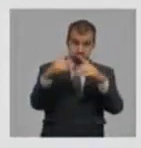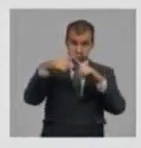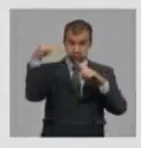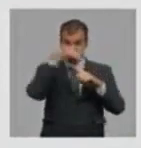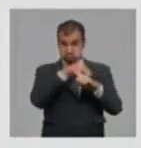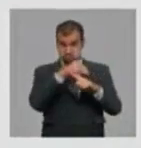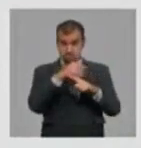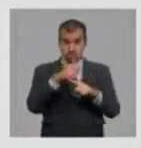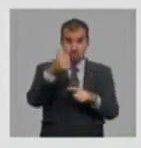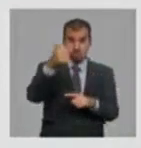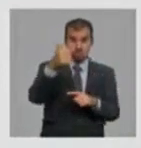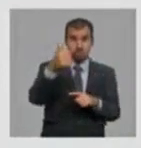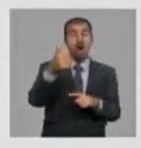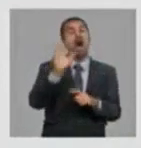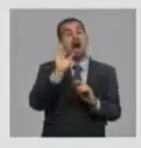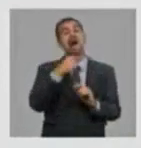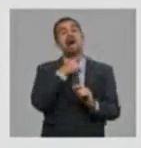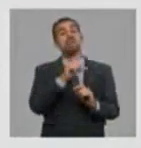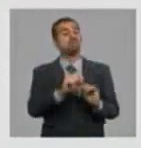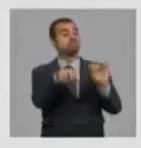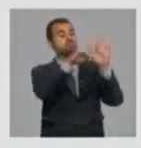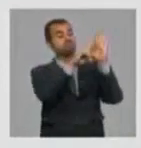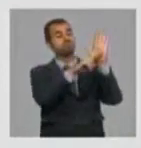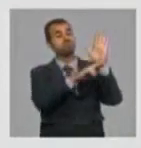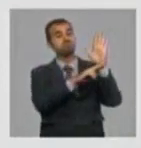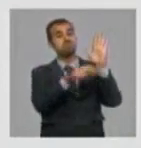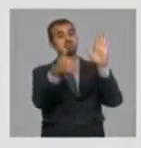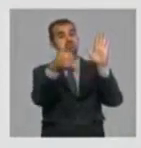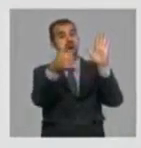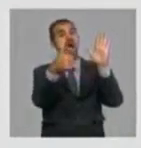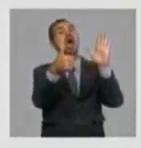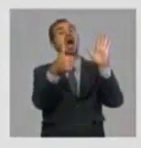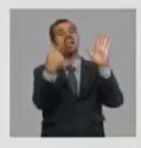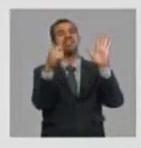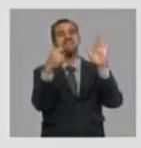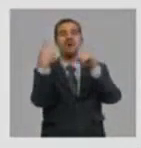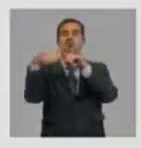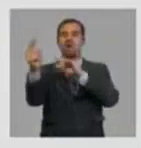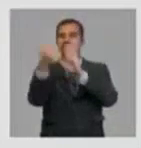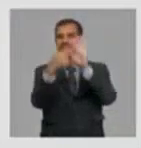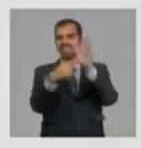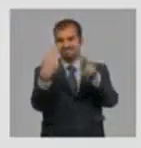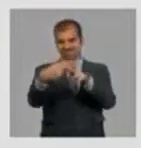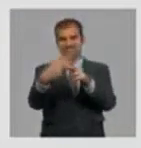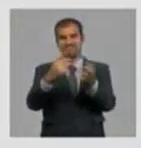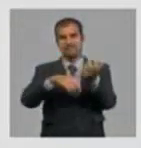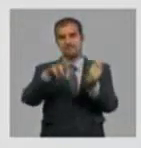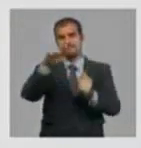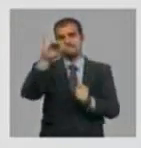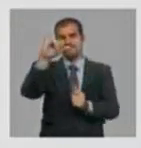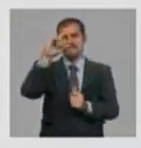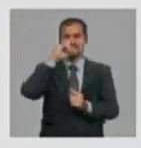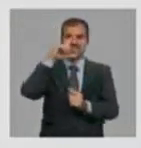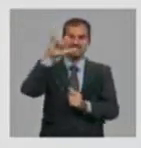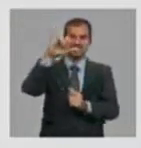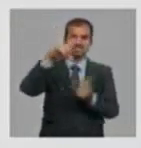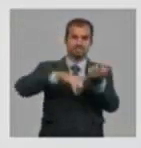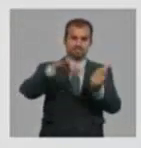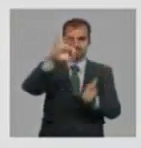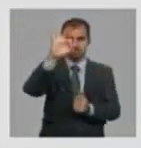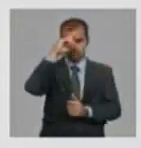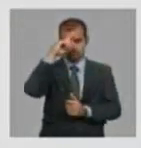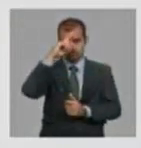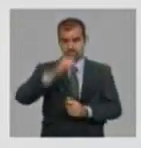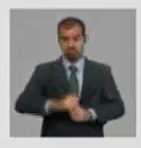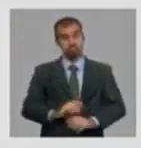puede ser que cumpla todos los requisitos, pero también tiene que cumplir todos los principios. O sea, y para eso, yo digo, porque hay muchos